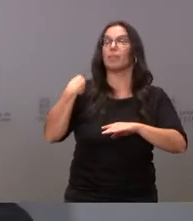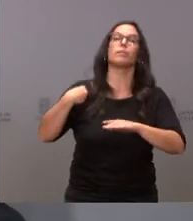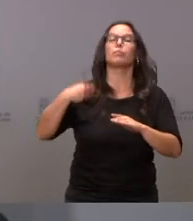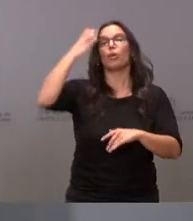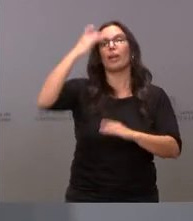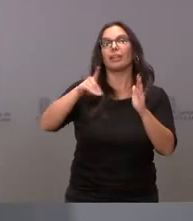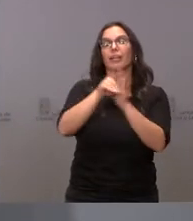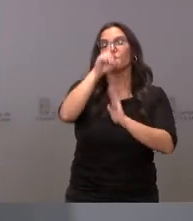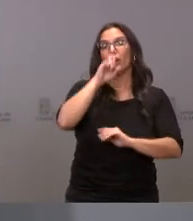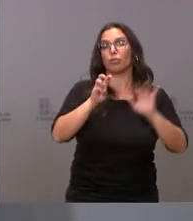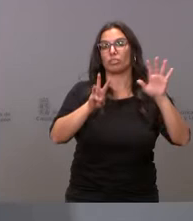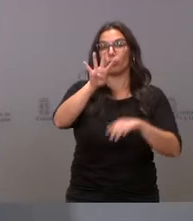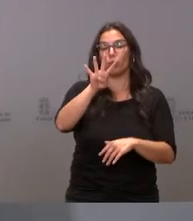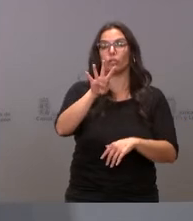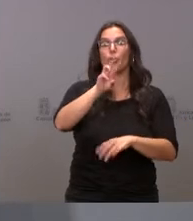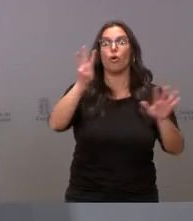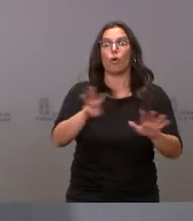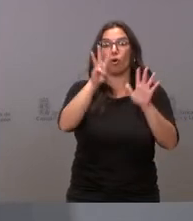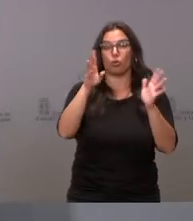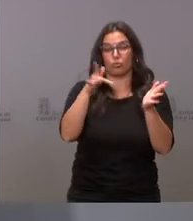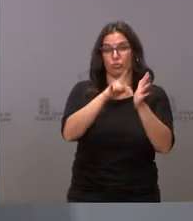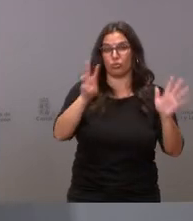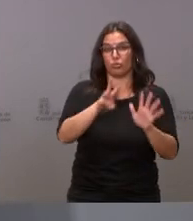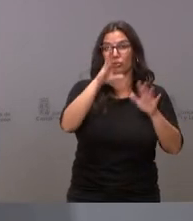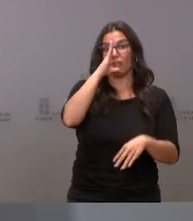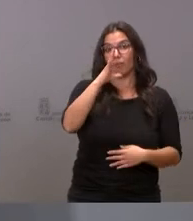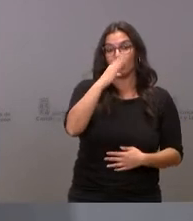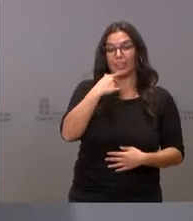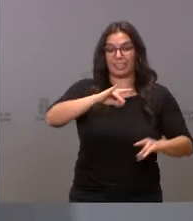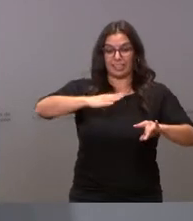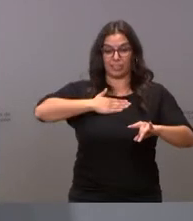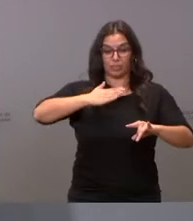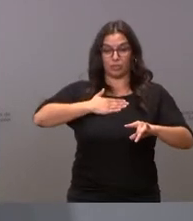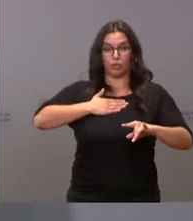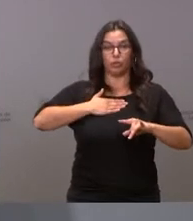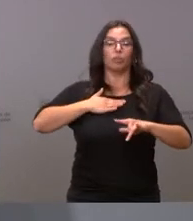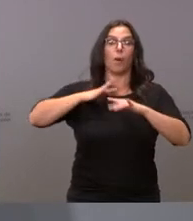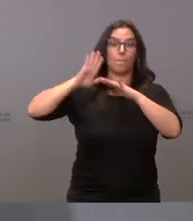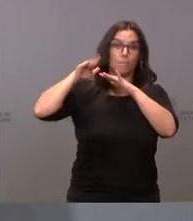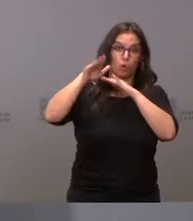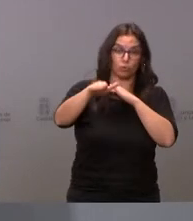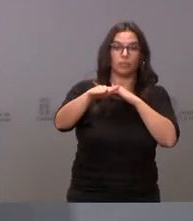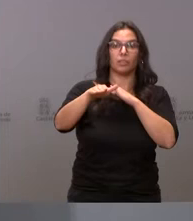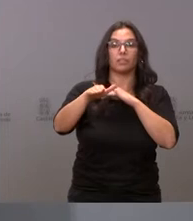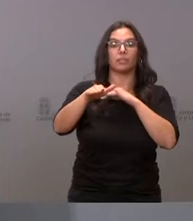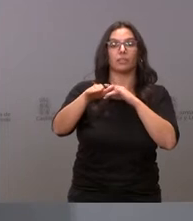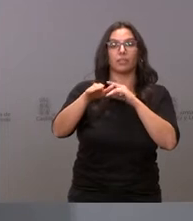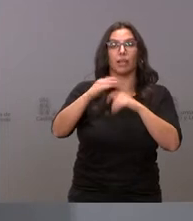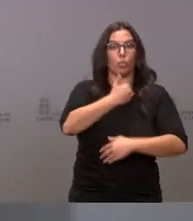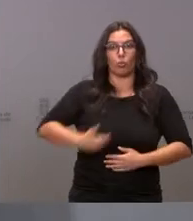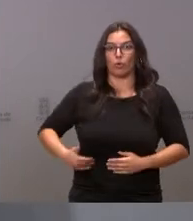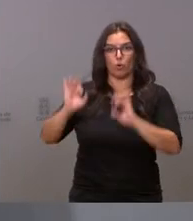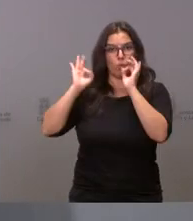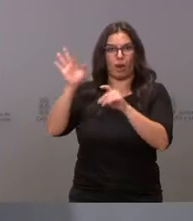1984, de 8 de febrero, no altera la titularidad de los terrenos de los montes de Balsaín y en la fecha actual continúa siendo